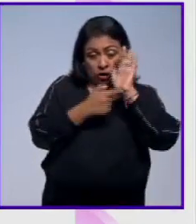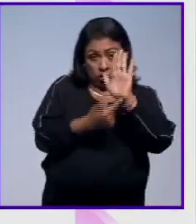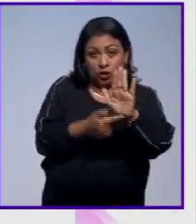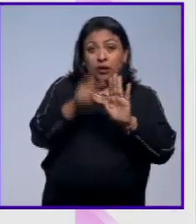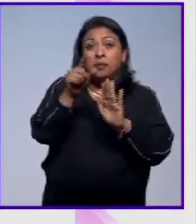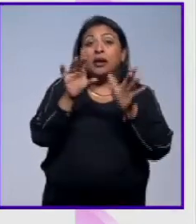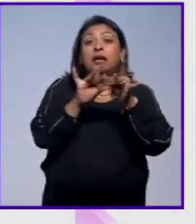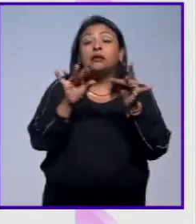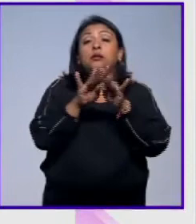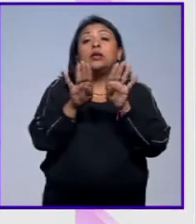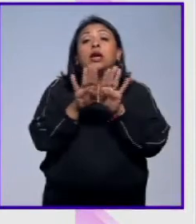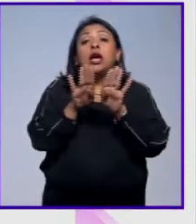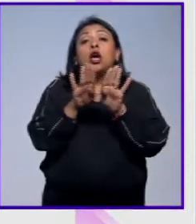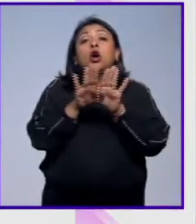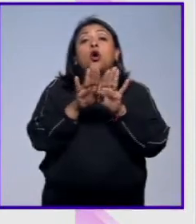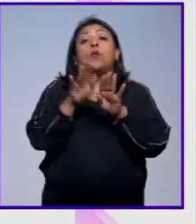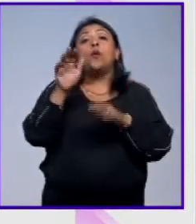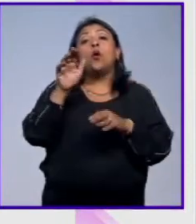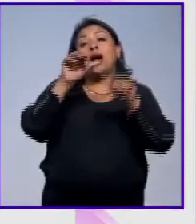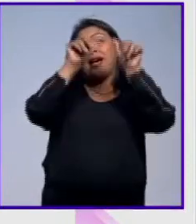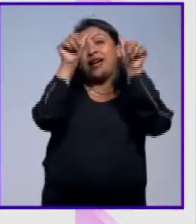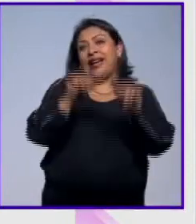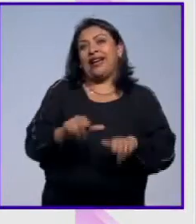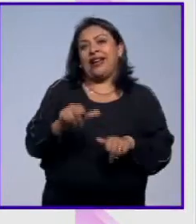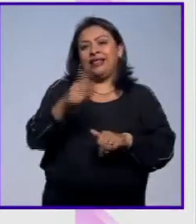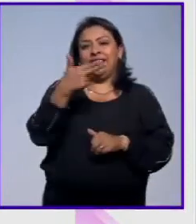define el carácter del arte hispánico